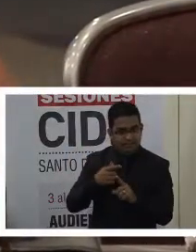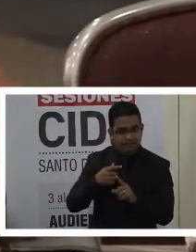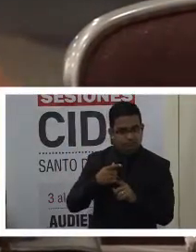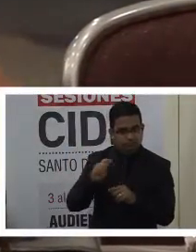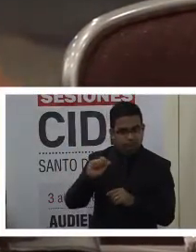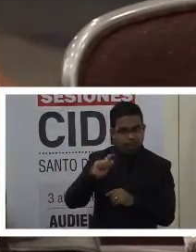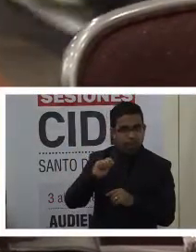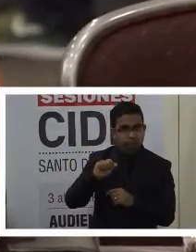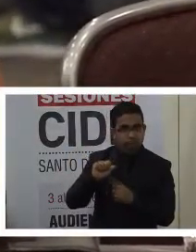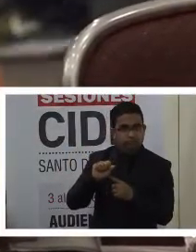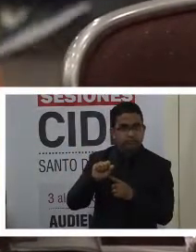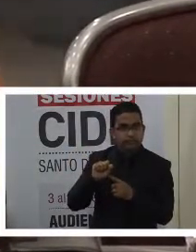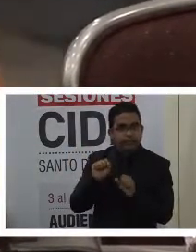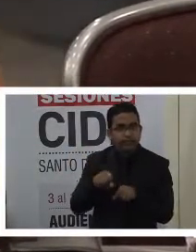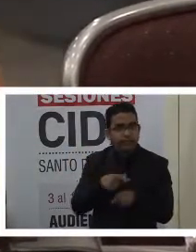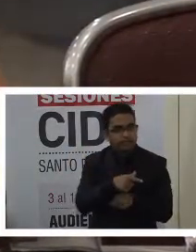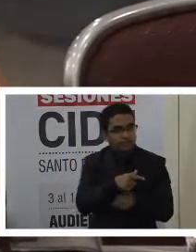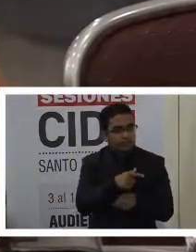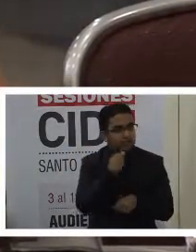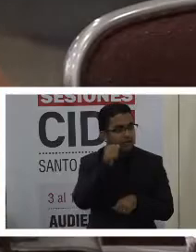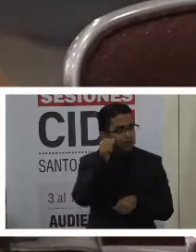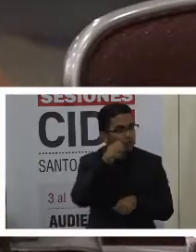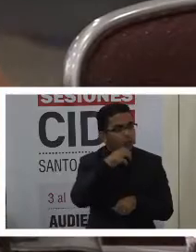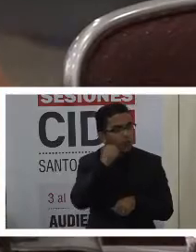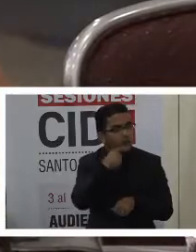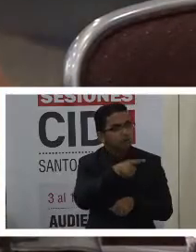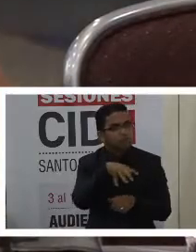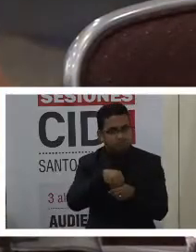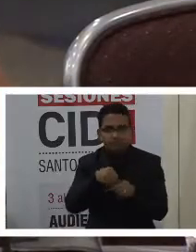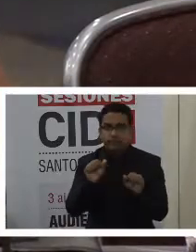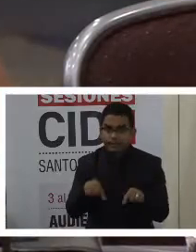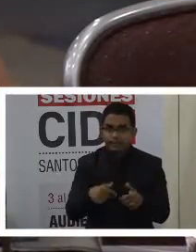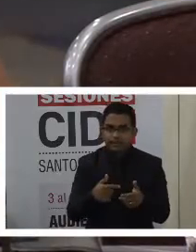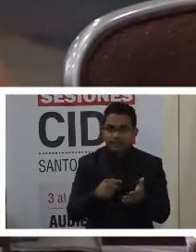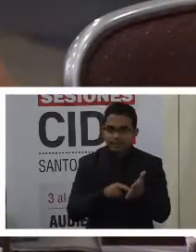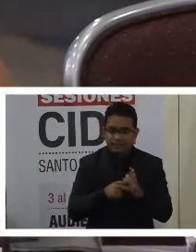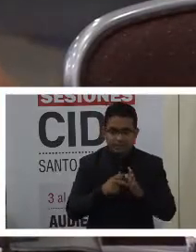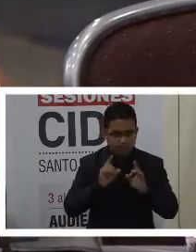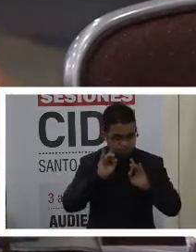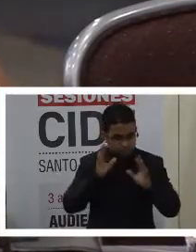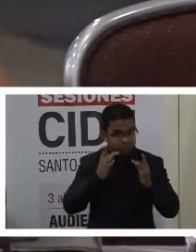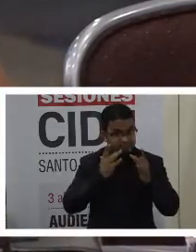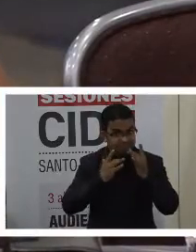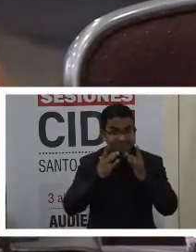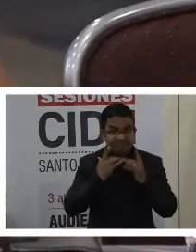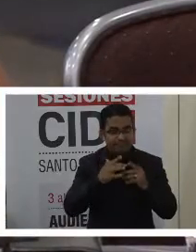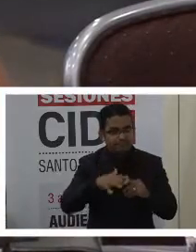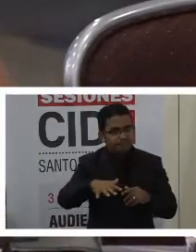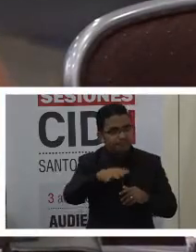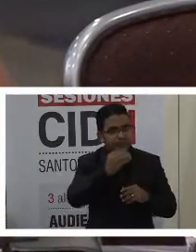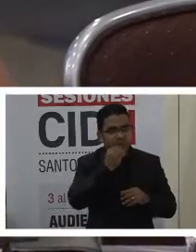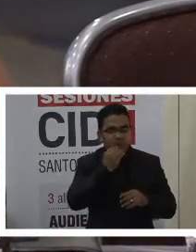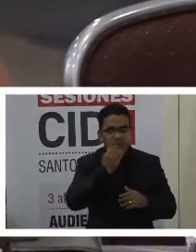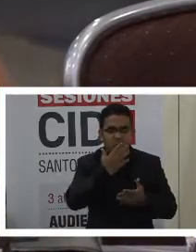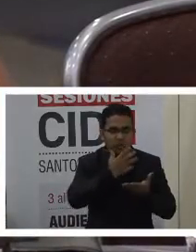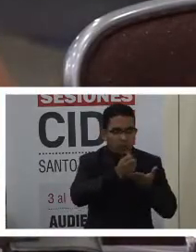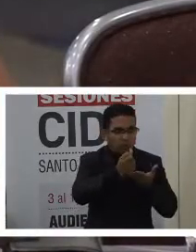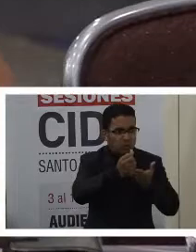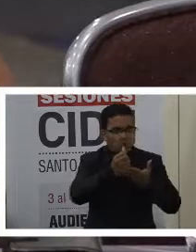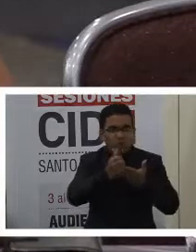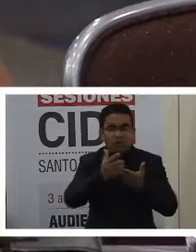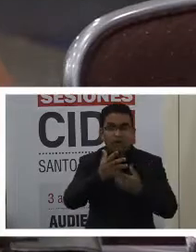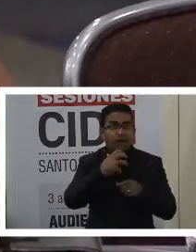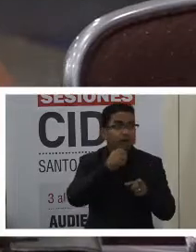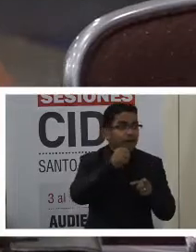tiene acceso las personas adultos mayores. O sea, hay una situación de crisis, de denutrición grave de nuestra población adulto mayor,